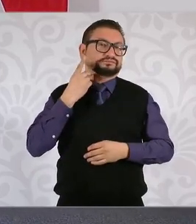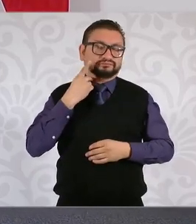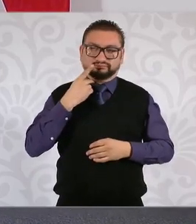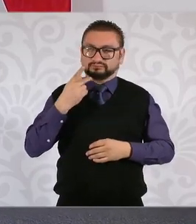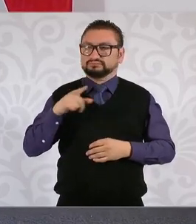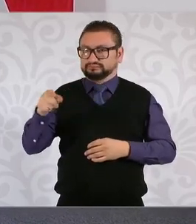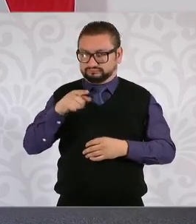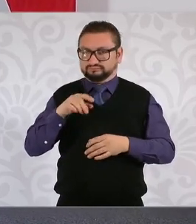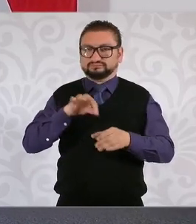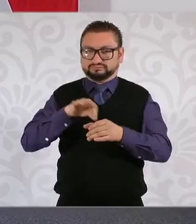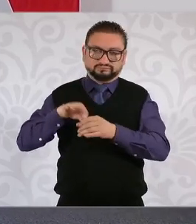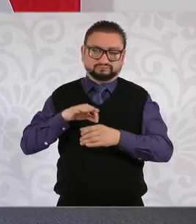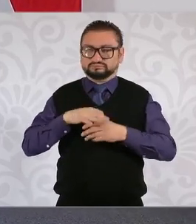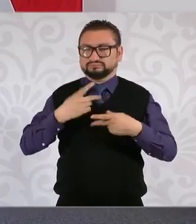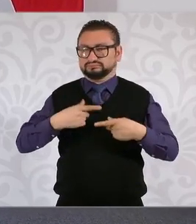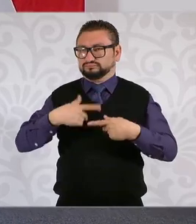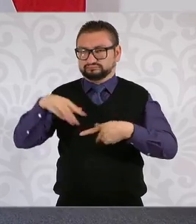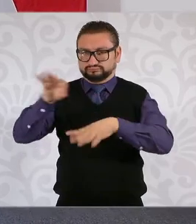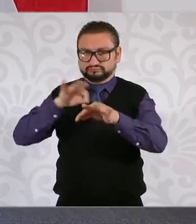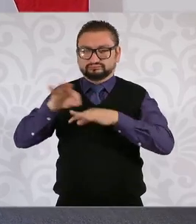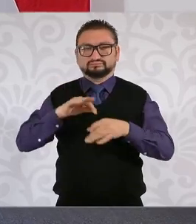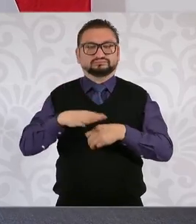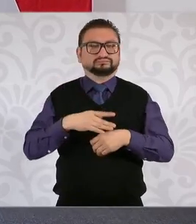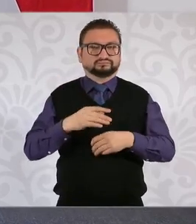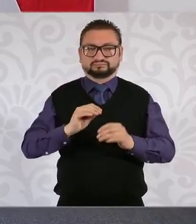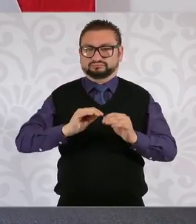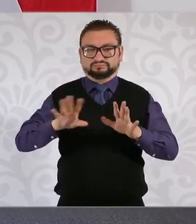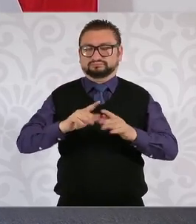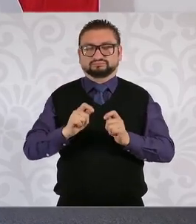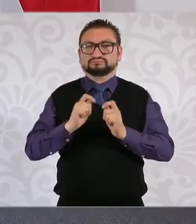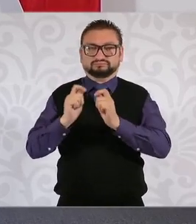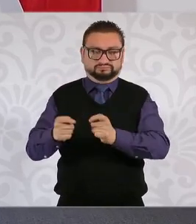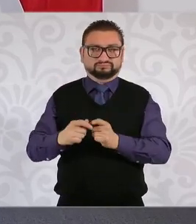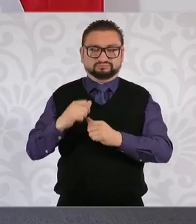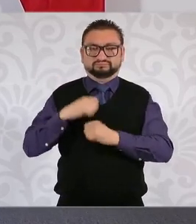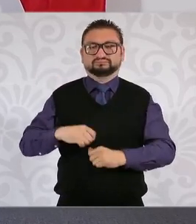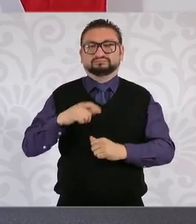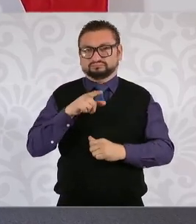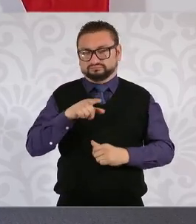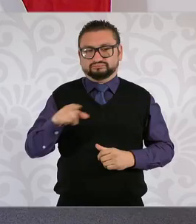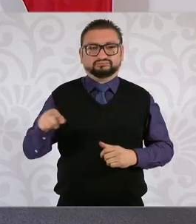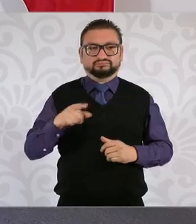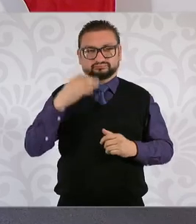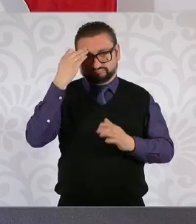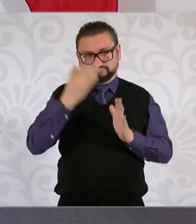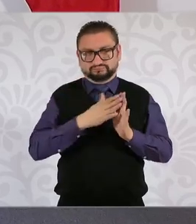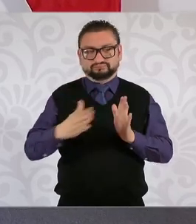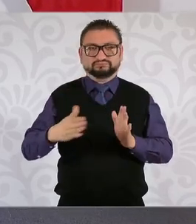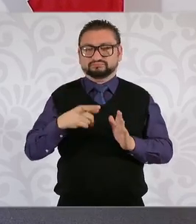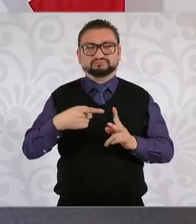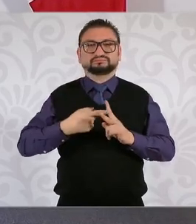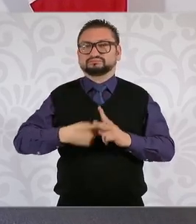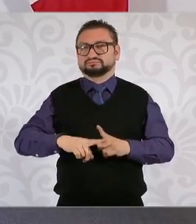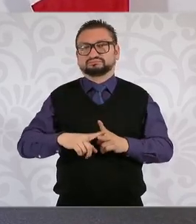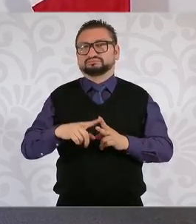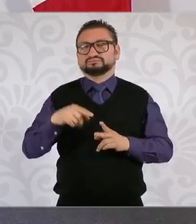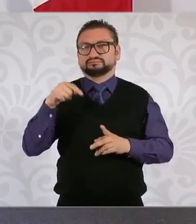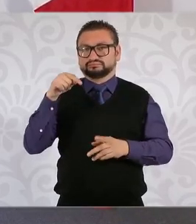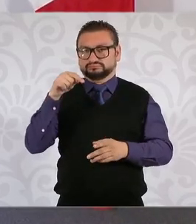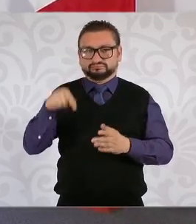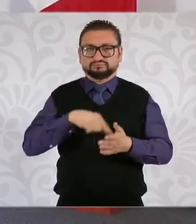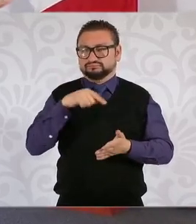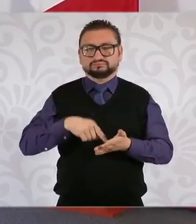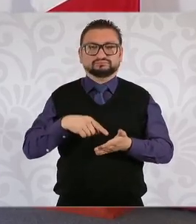electos por el pueblo y muchas veces llegan a ese lugar,